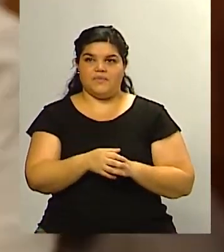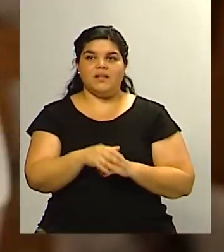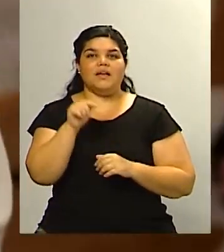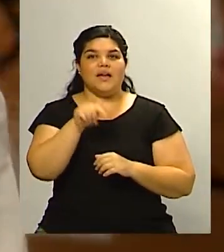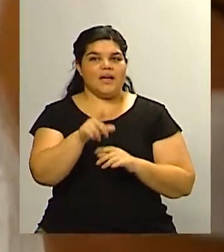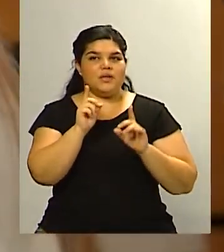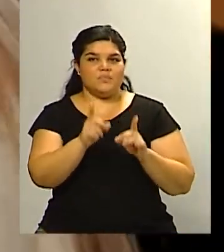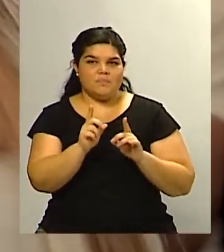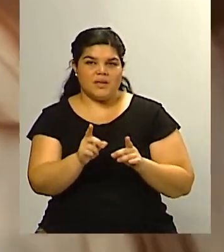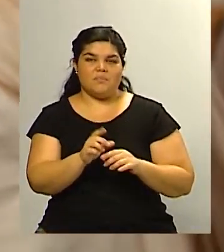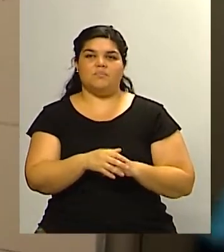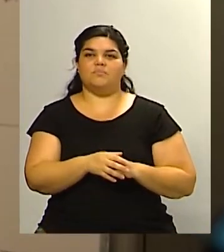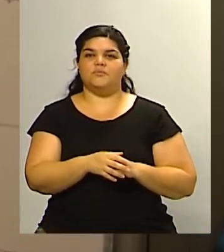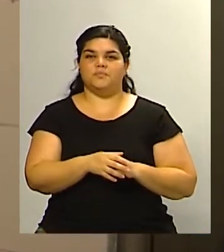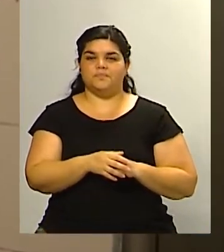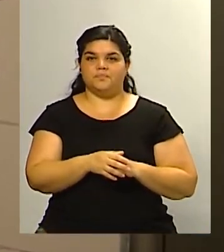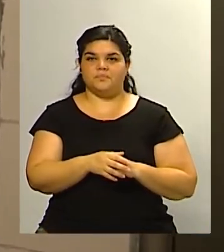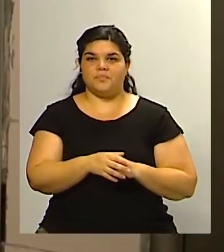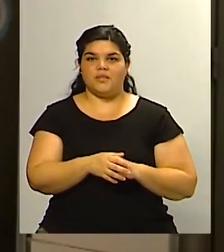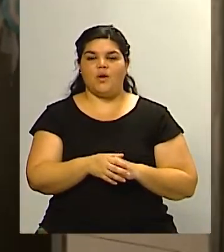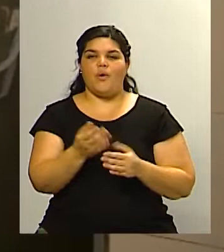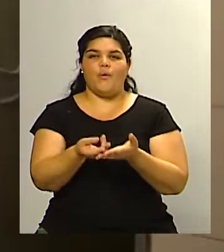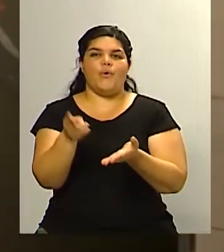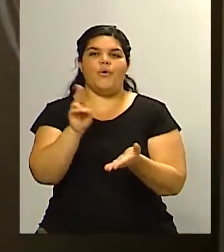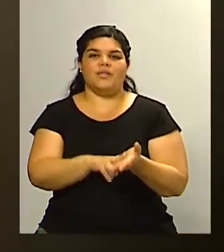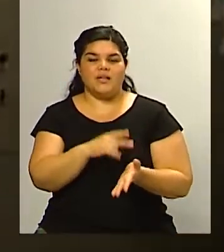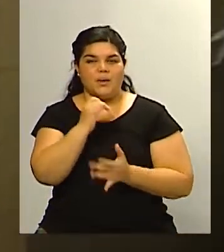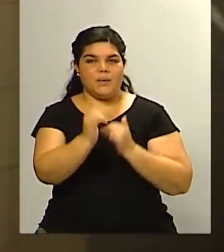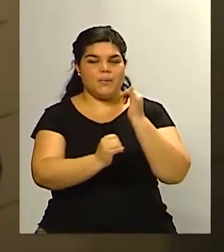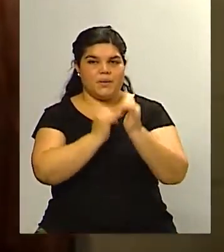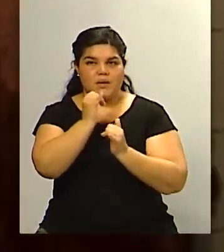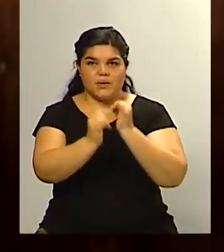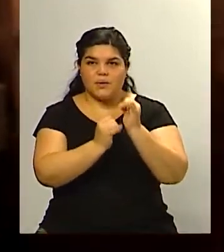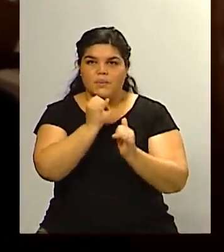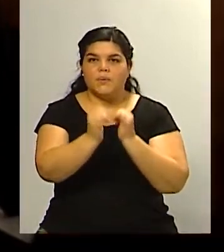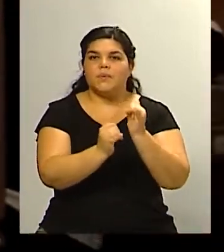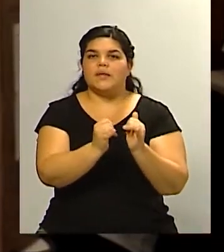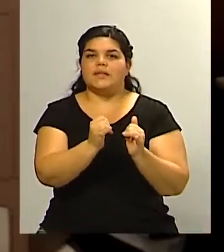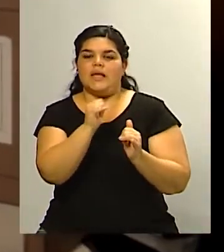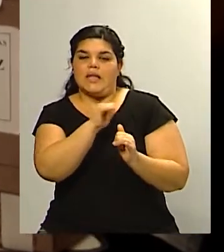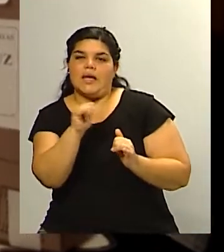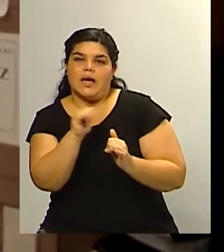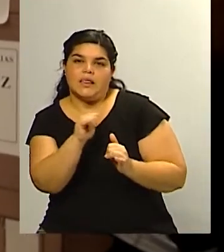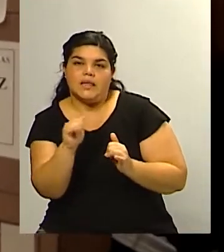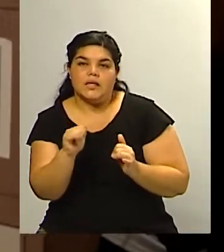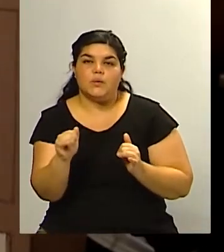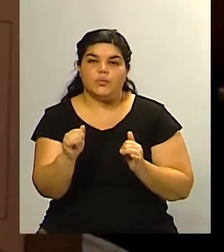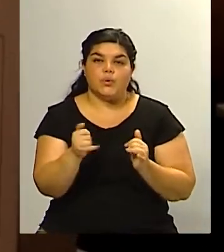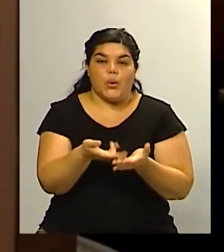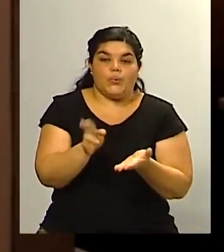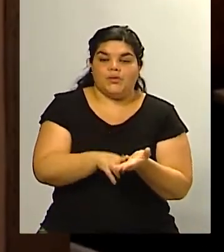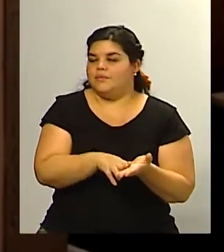ni volver a repetir una elección negativa por eso